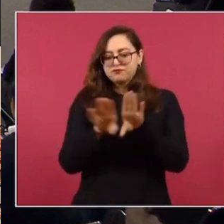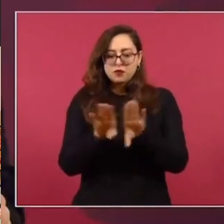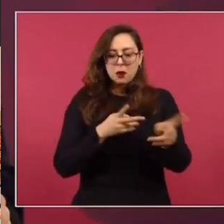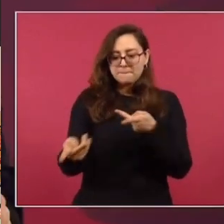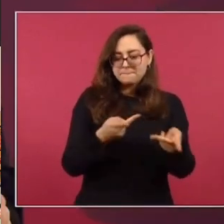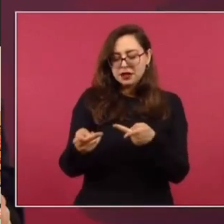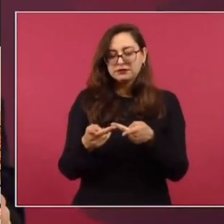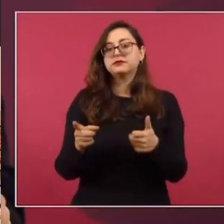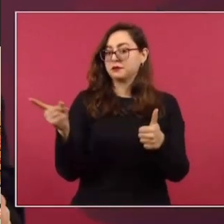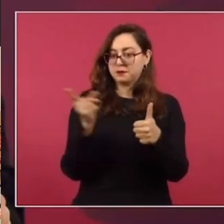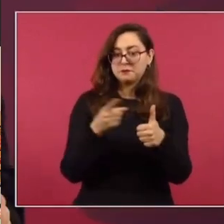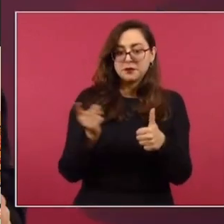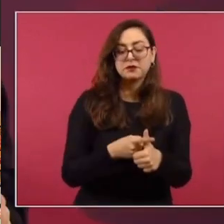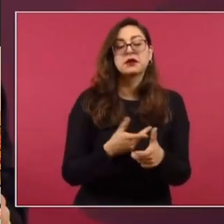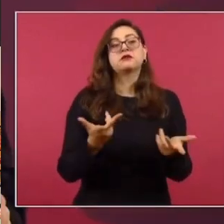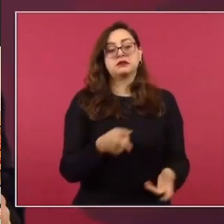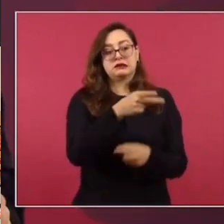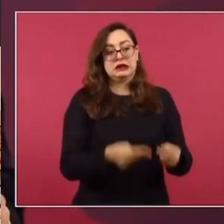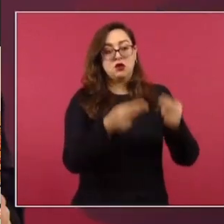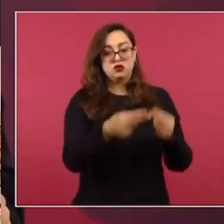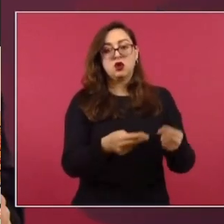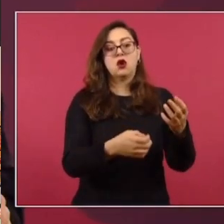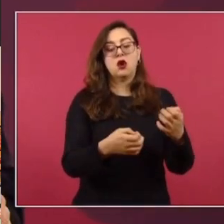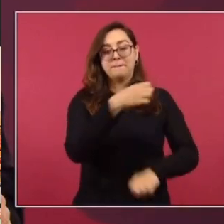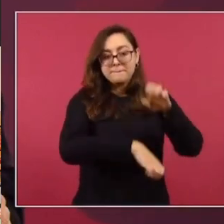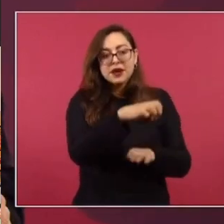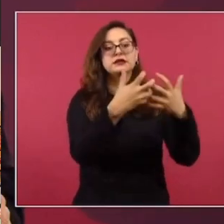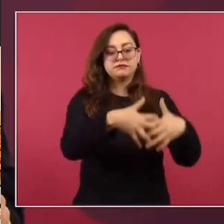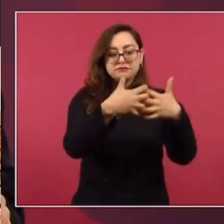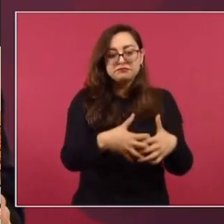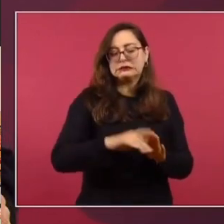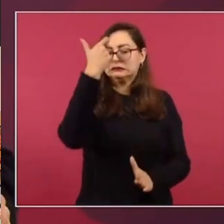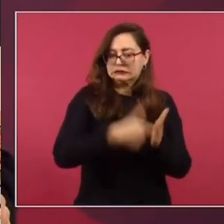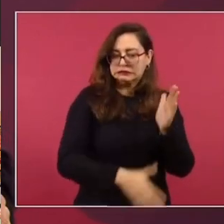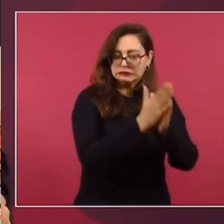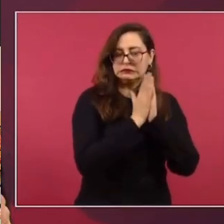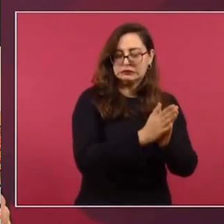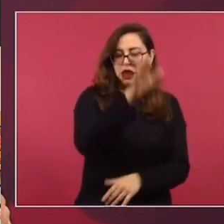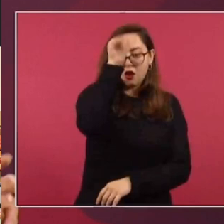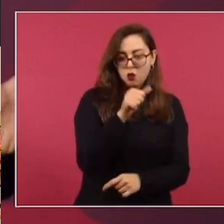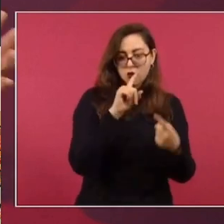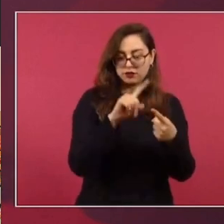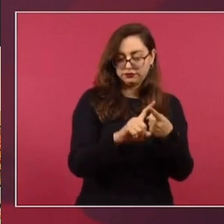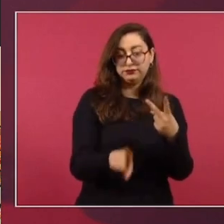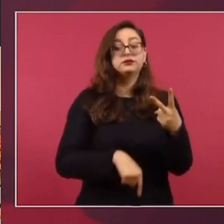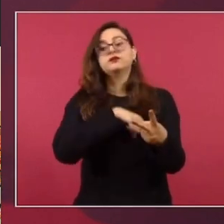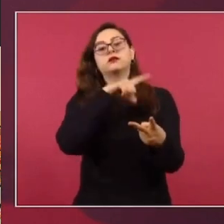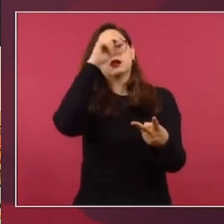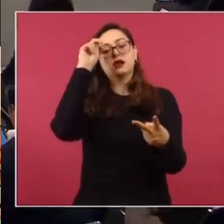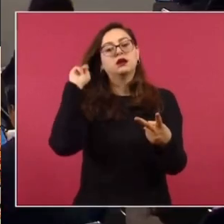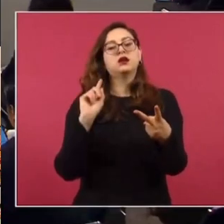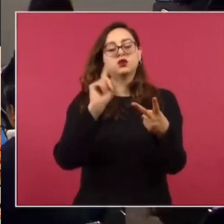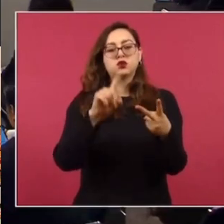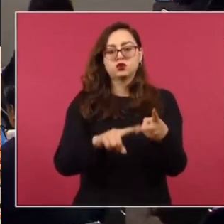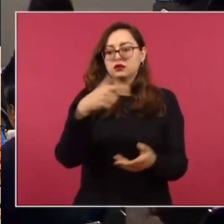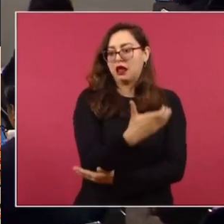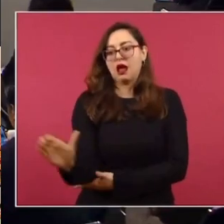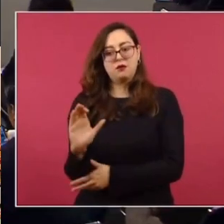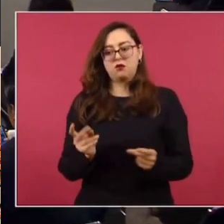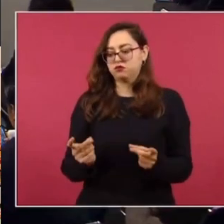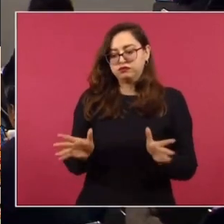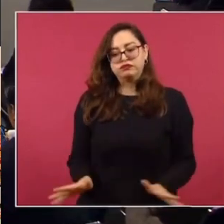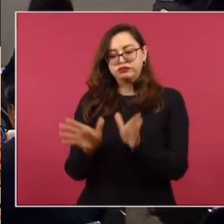los que distribuyen alimentos. Segundo, estamos impulsando mucho la producción,